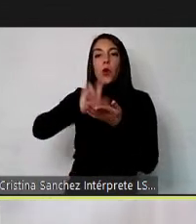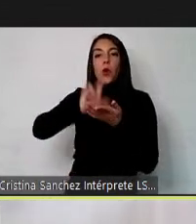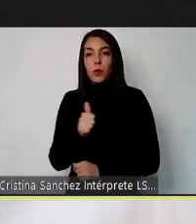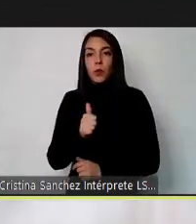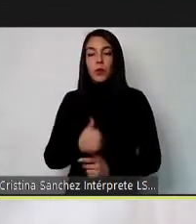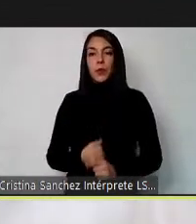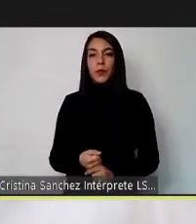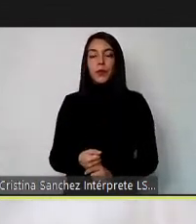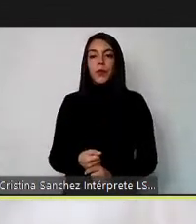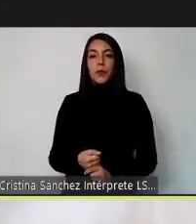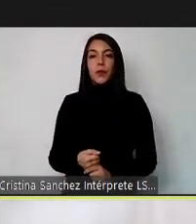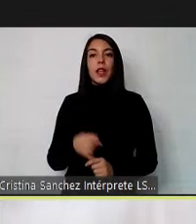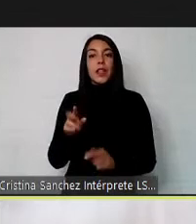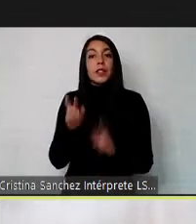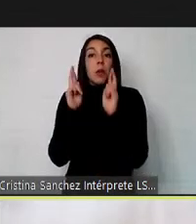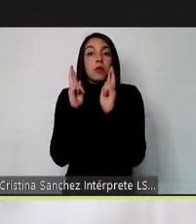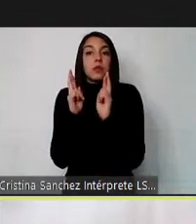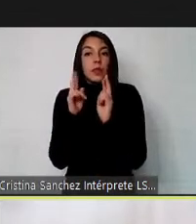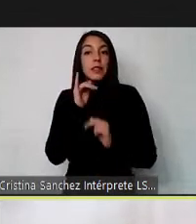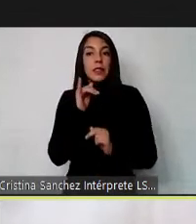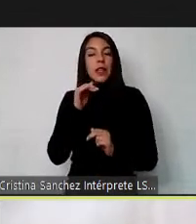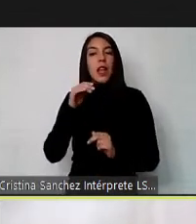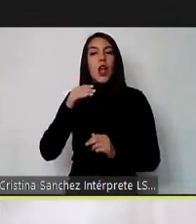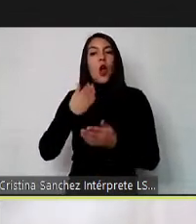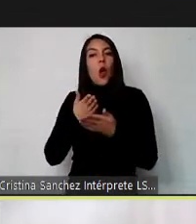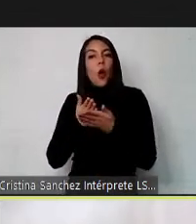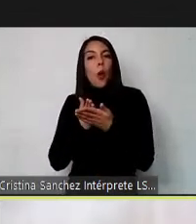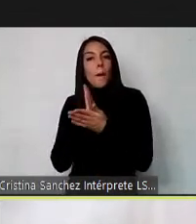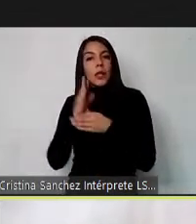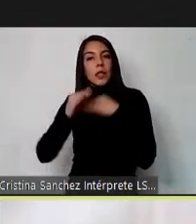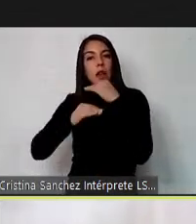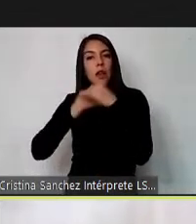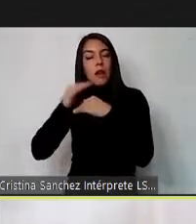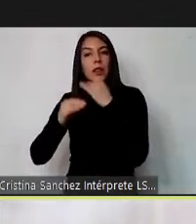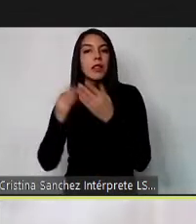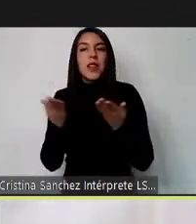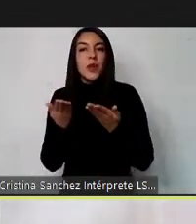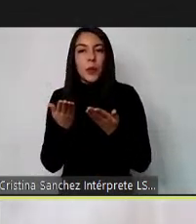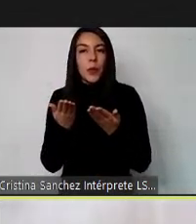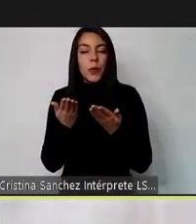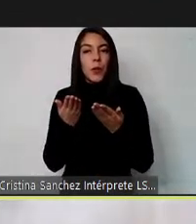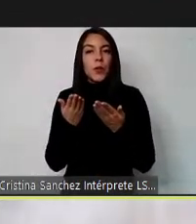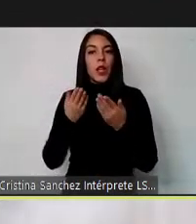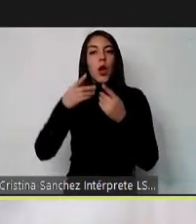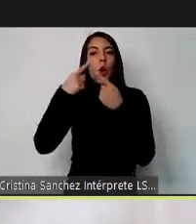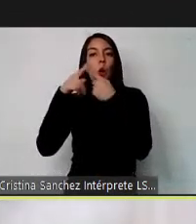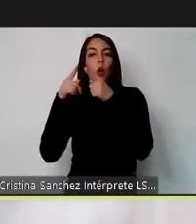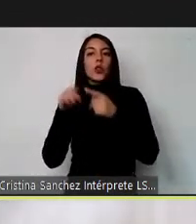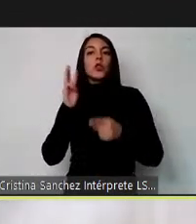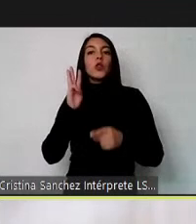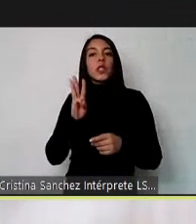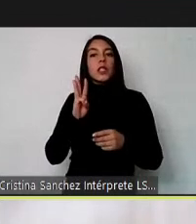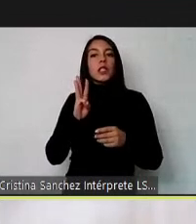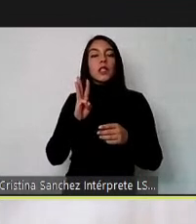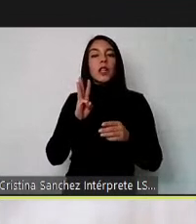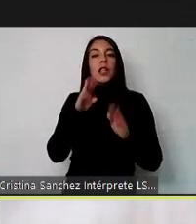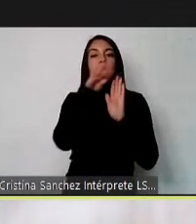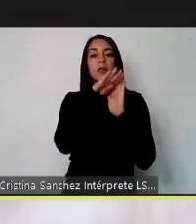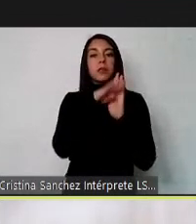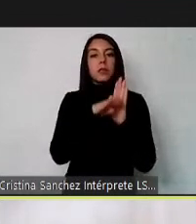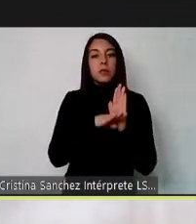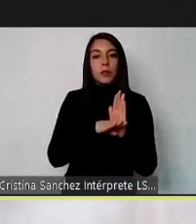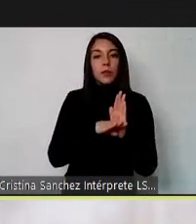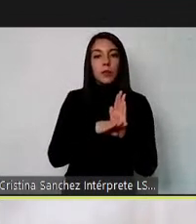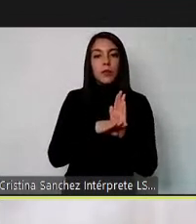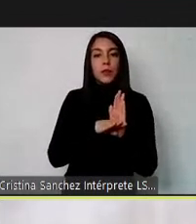ese es el anhelo sí pero tenemos que empezar a avanzar y cómo avanzamos a través de estos otros tres elementos entonces no